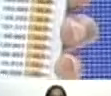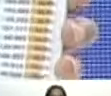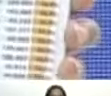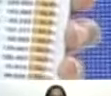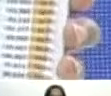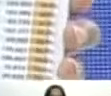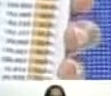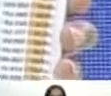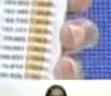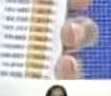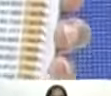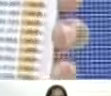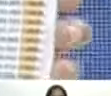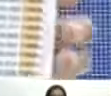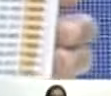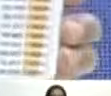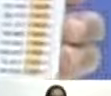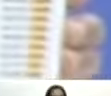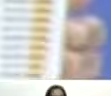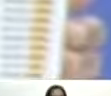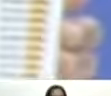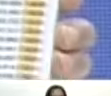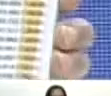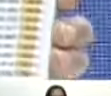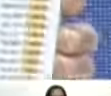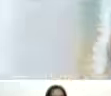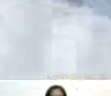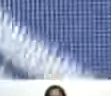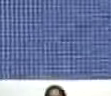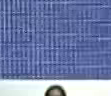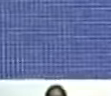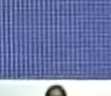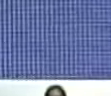claro no escribe un gallo